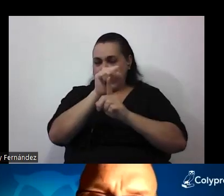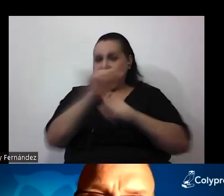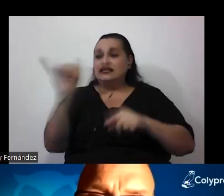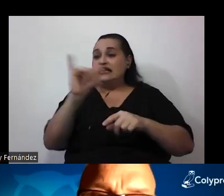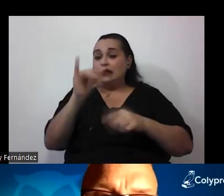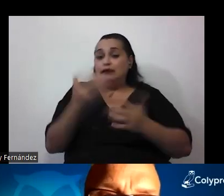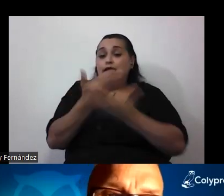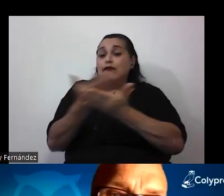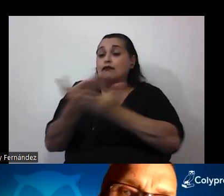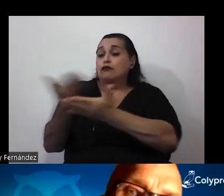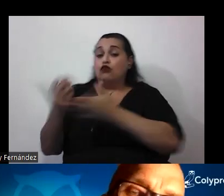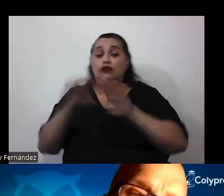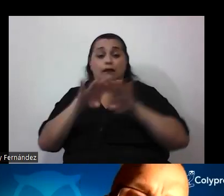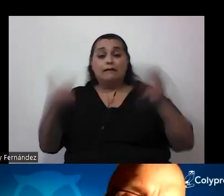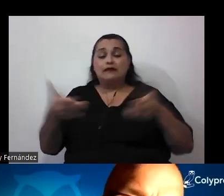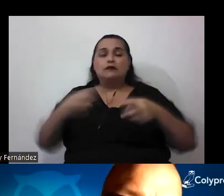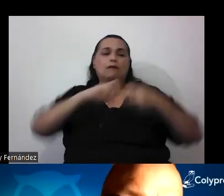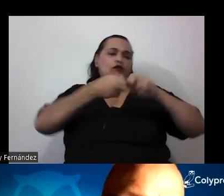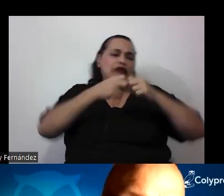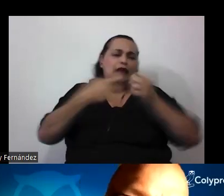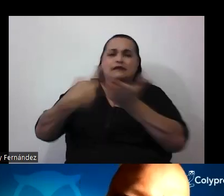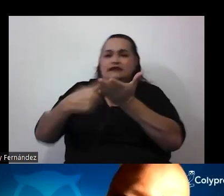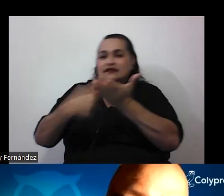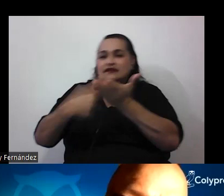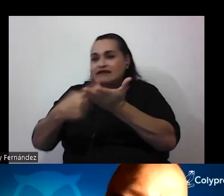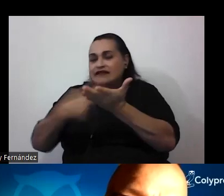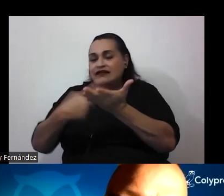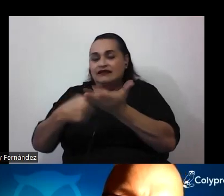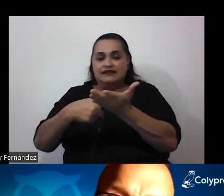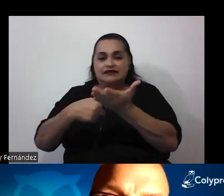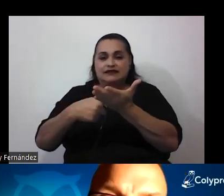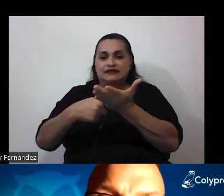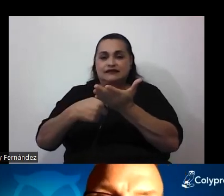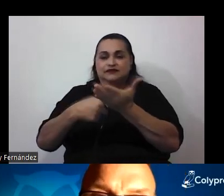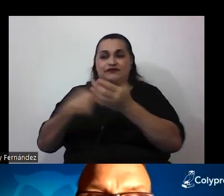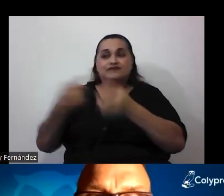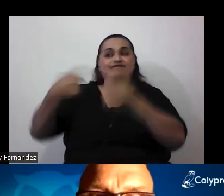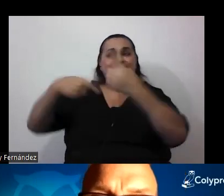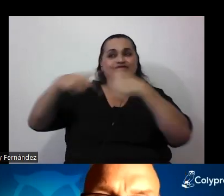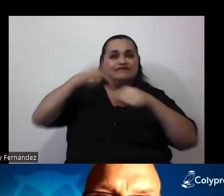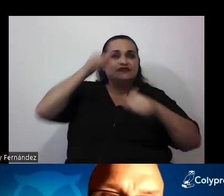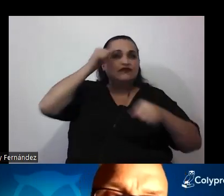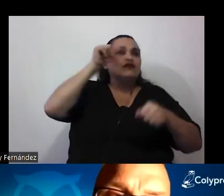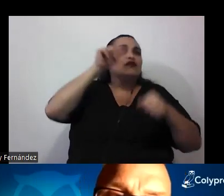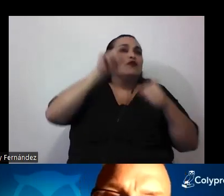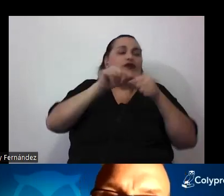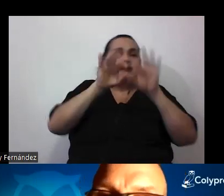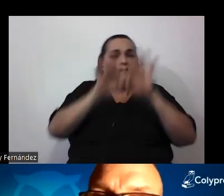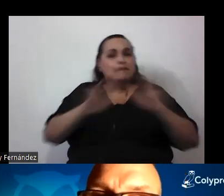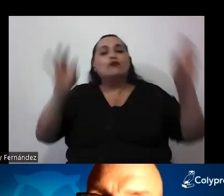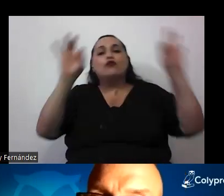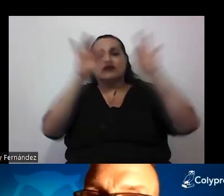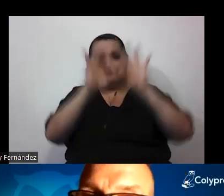algunos problemas y algunos debates que vinieron a recordarnos la importancia de